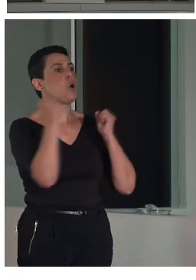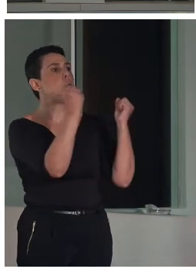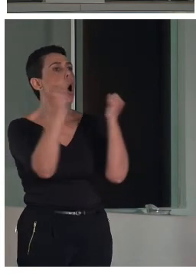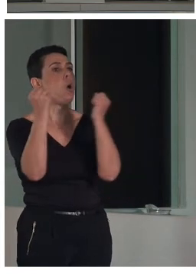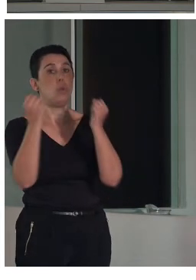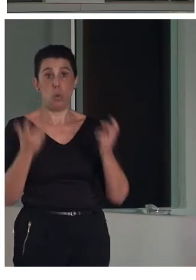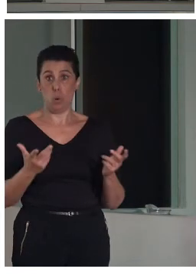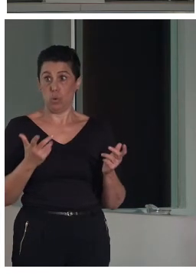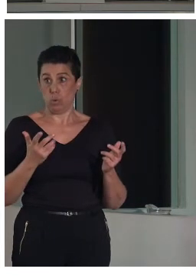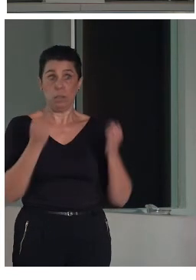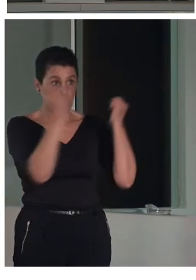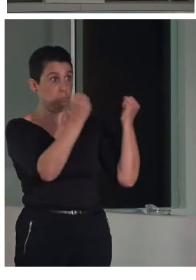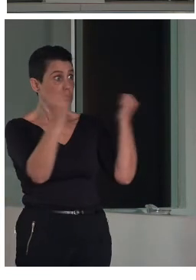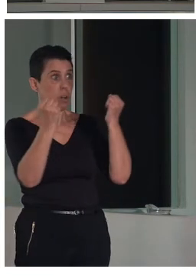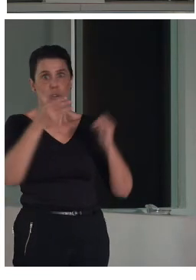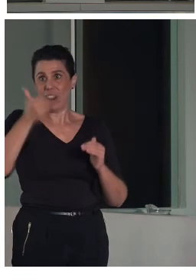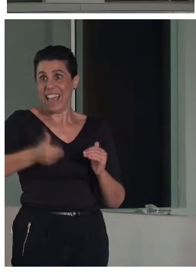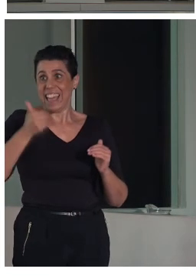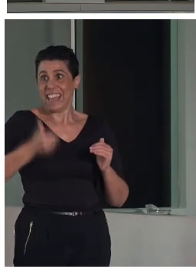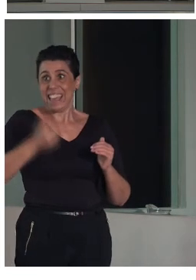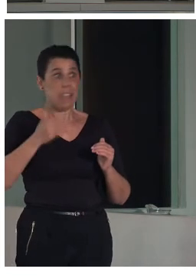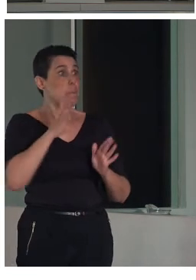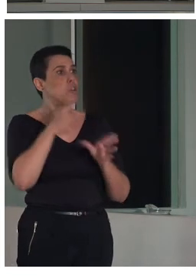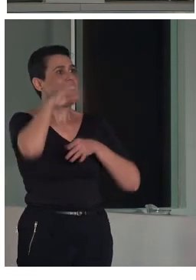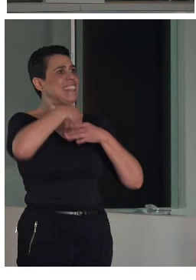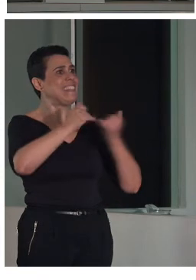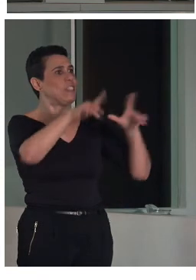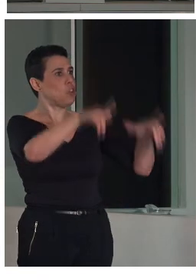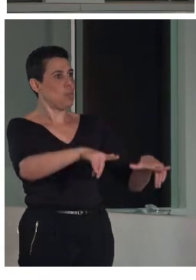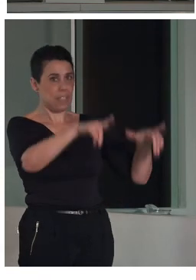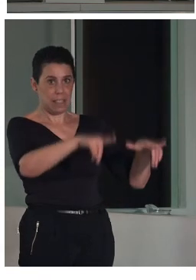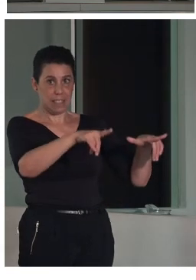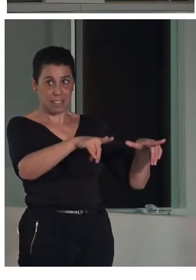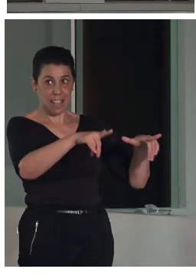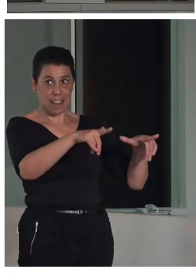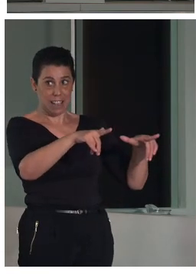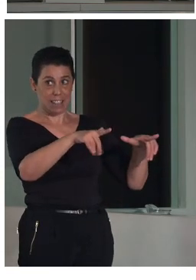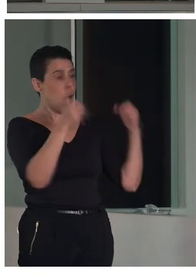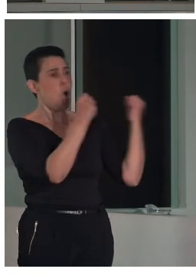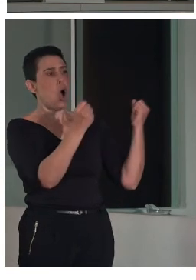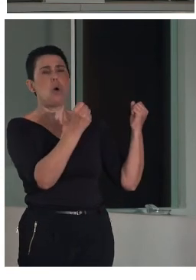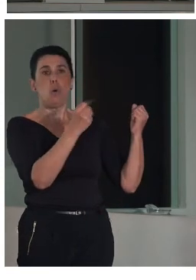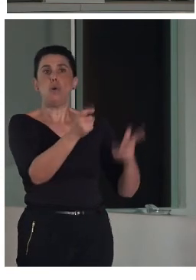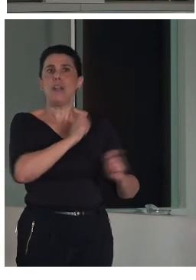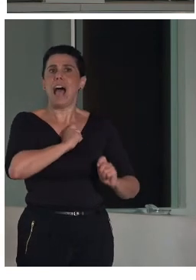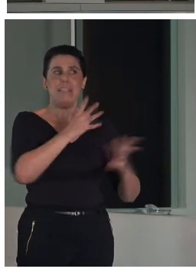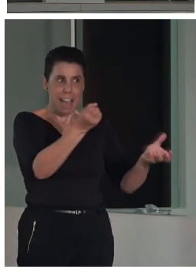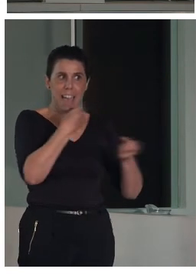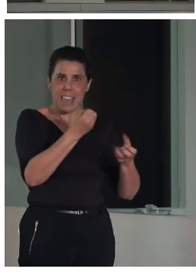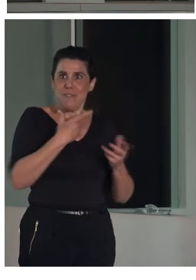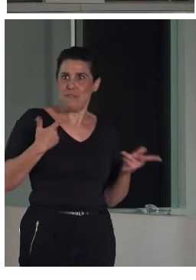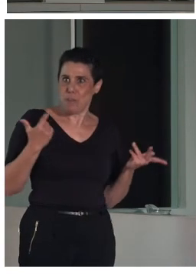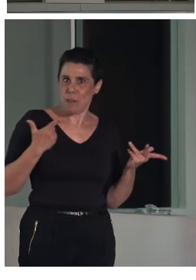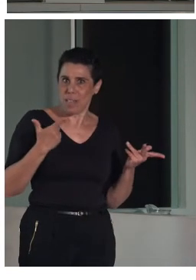que eran bastante significativos a la hora de delimitar las salas son uno de los elementos que habíamos considerado, por ejemplo, relevantes.